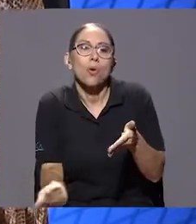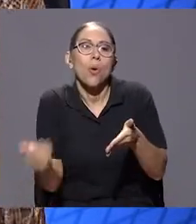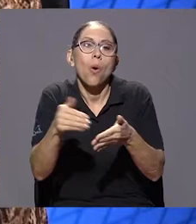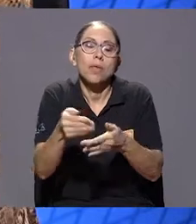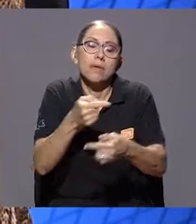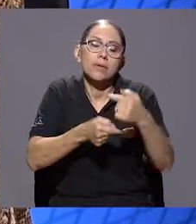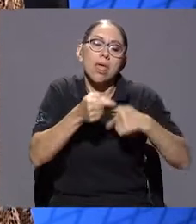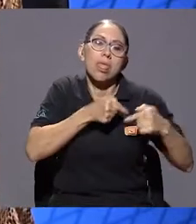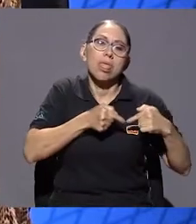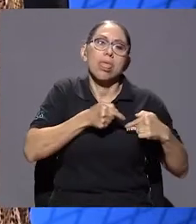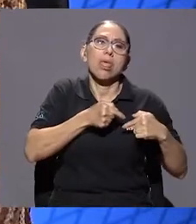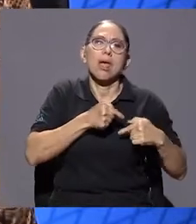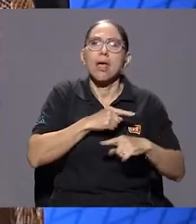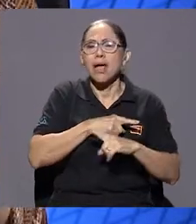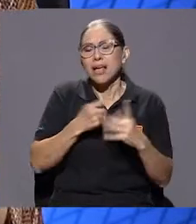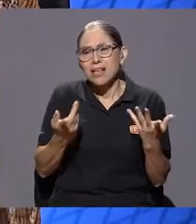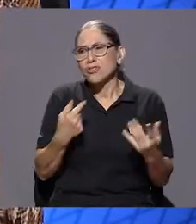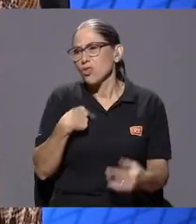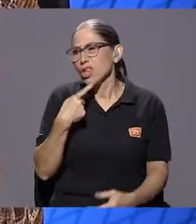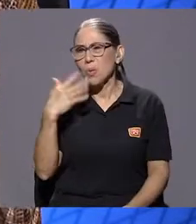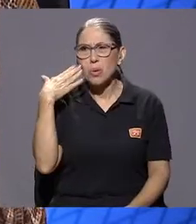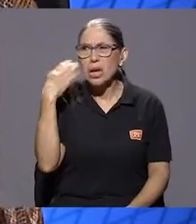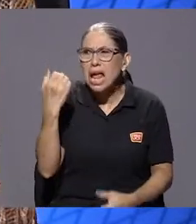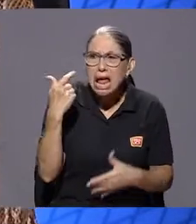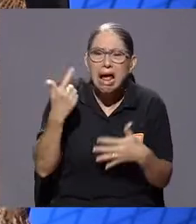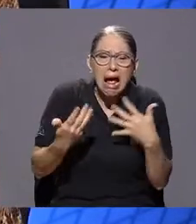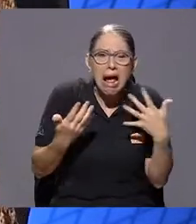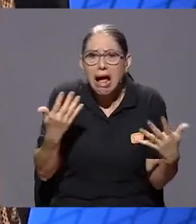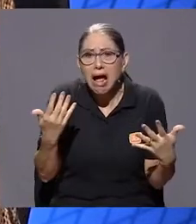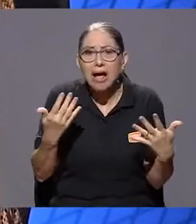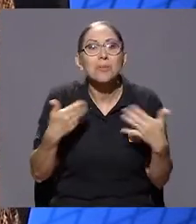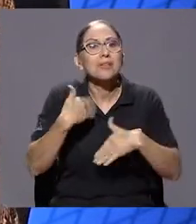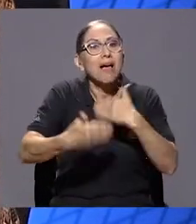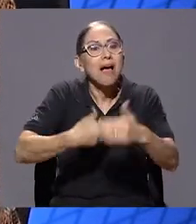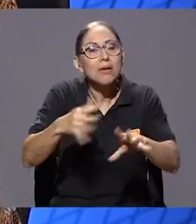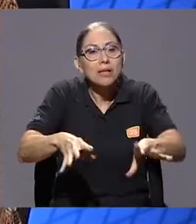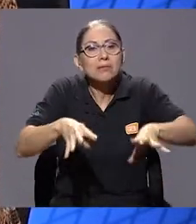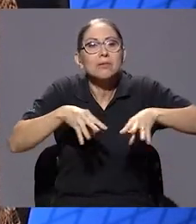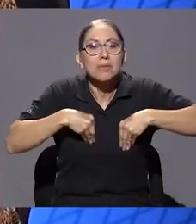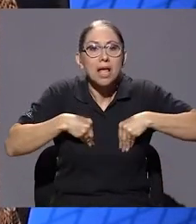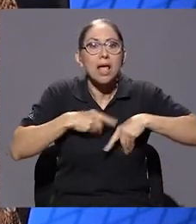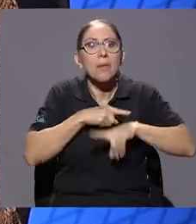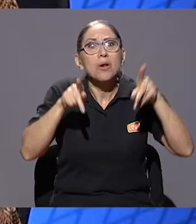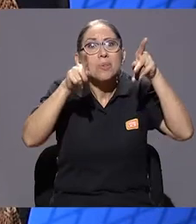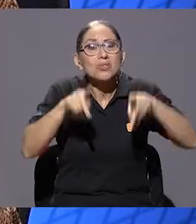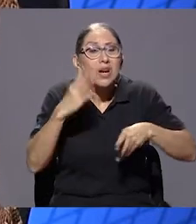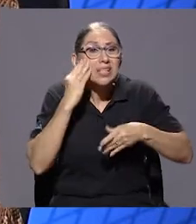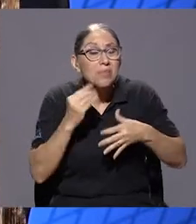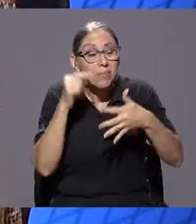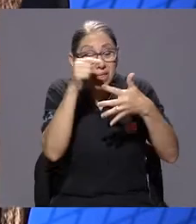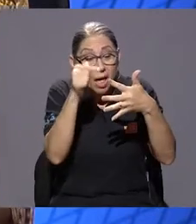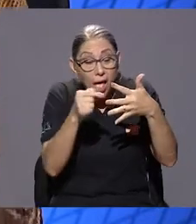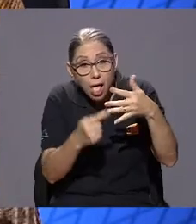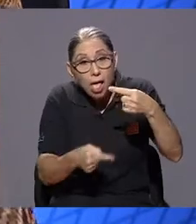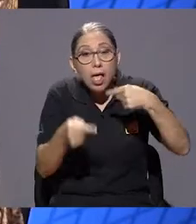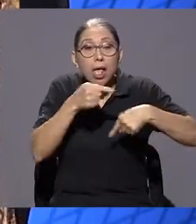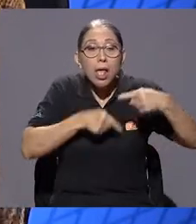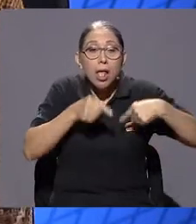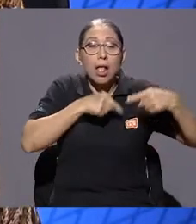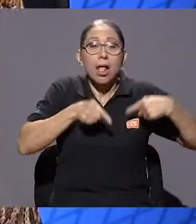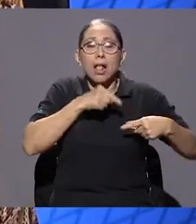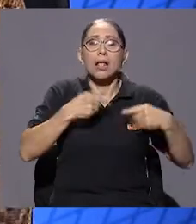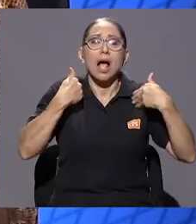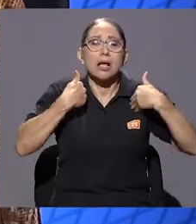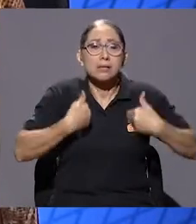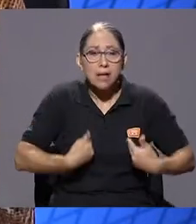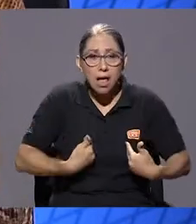Pero, bueno, sí, ya lo acepté. Y puedo estar en ese juego que es muy cansado para una persona que experimenta una pérdida. Por eso es que decimos que es como un ciclo. No